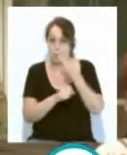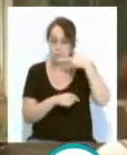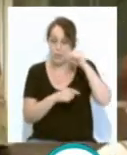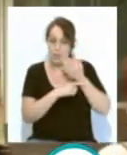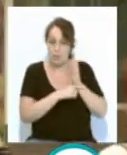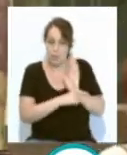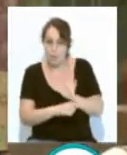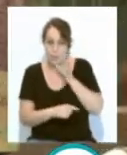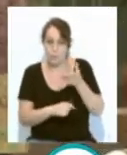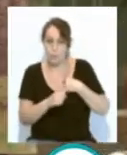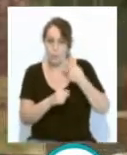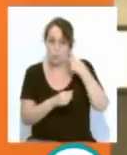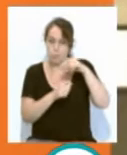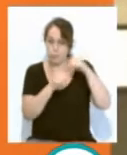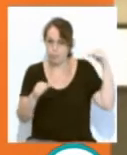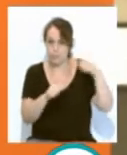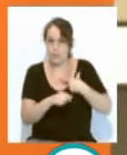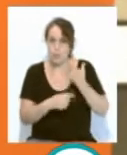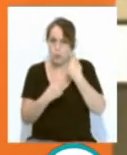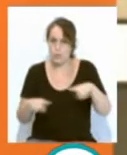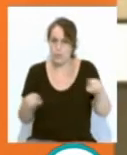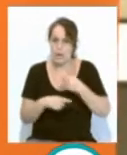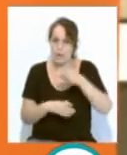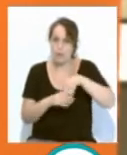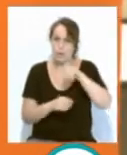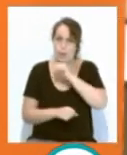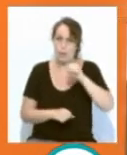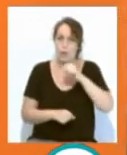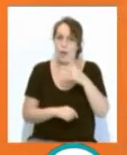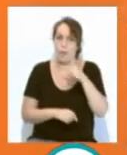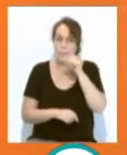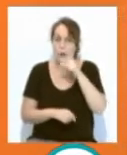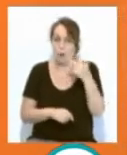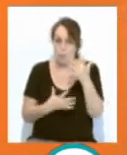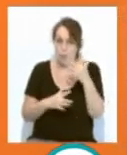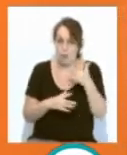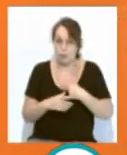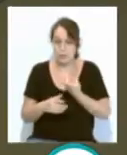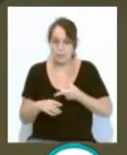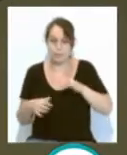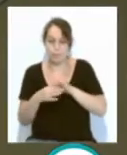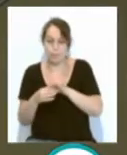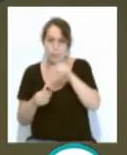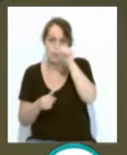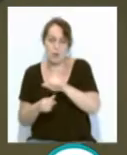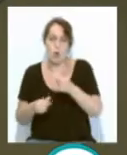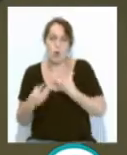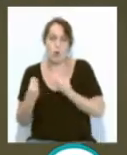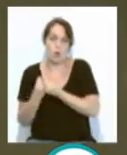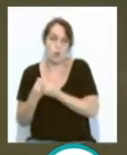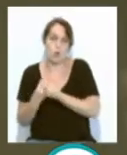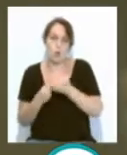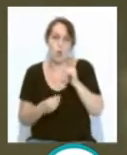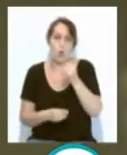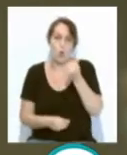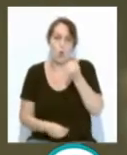tras una dilatada trayectoria musical que cuenta con canciones como Pájaro en mano, grabado con Joaquín Sabina. Hemos disfrutado la